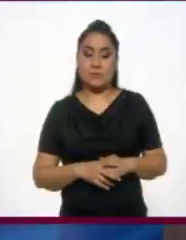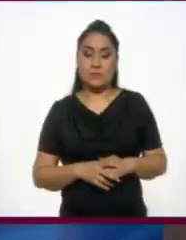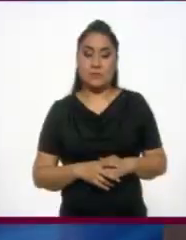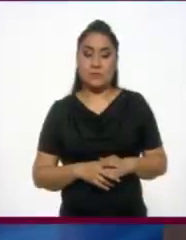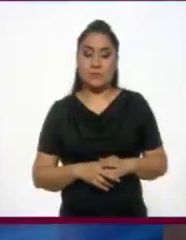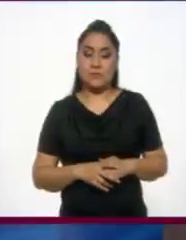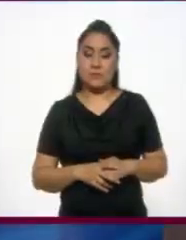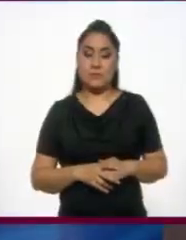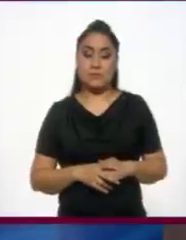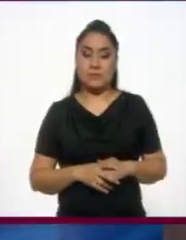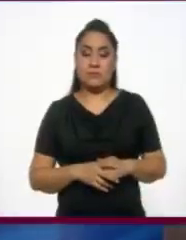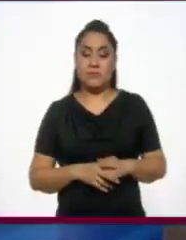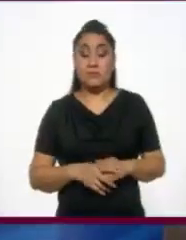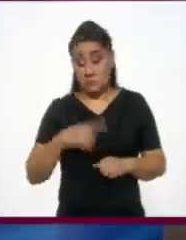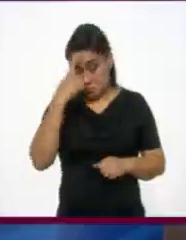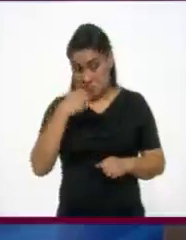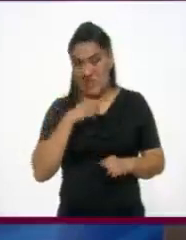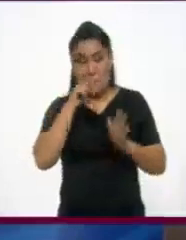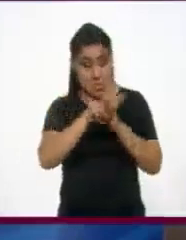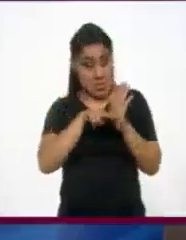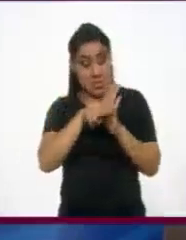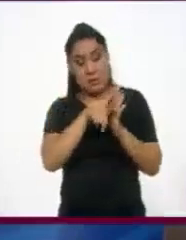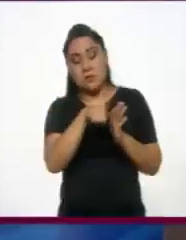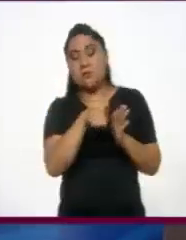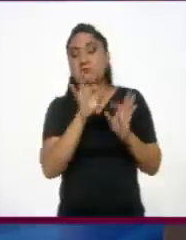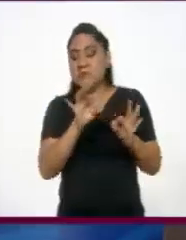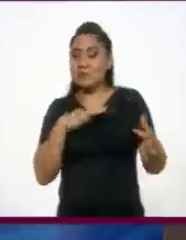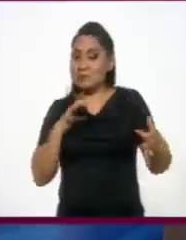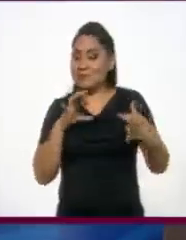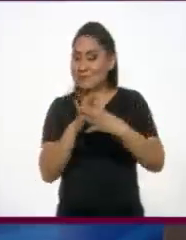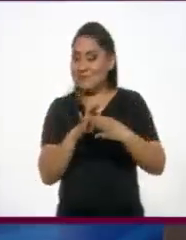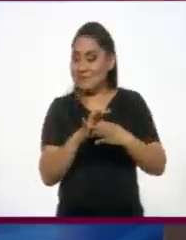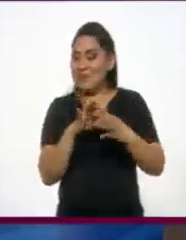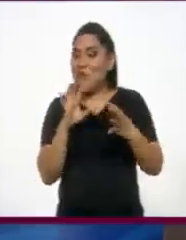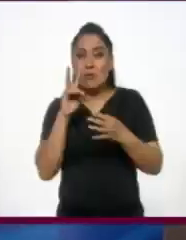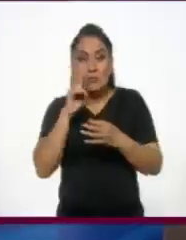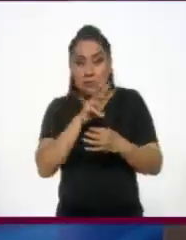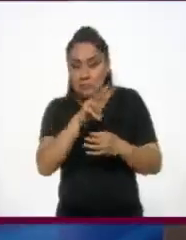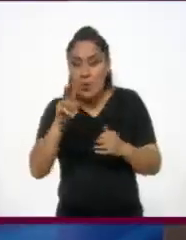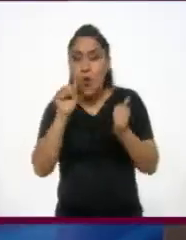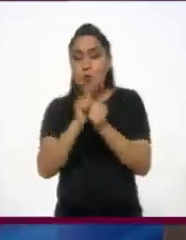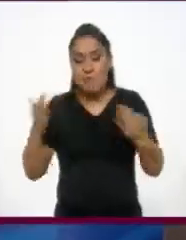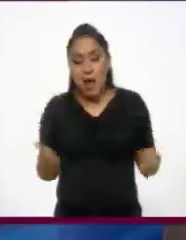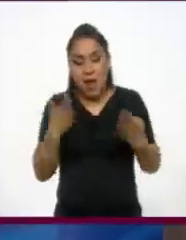Para mí el video forma parte de la coreografía. Se funde lo visual con lo coreográfico.